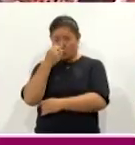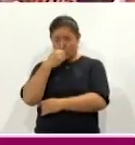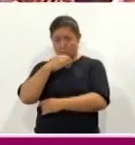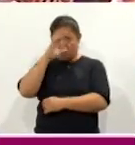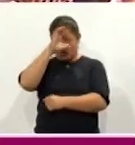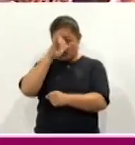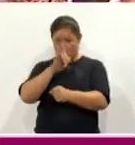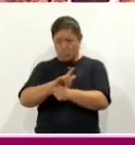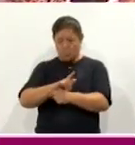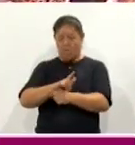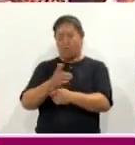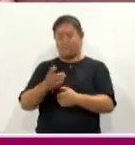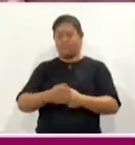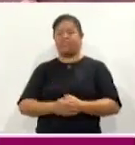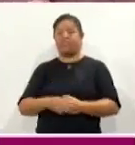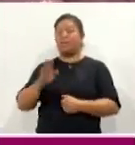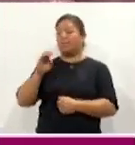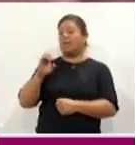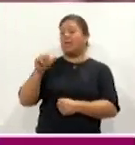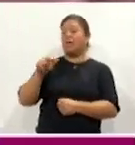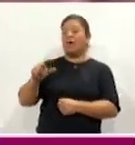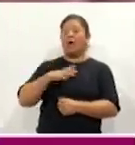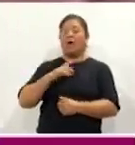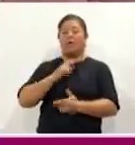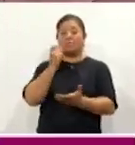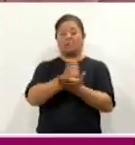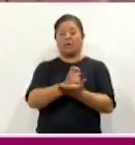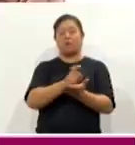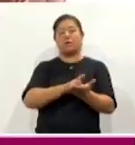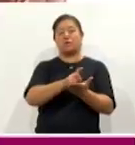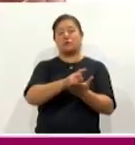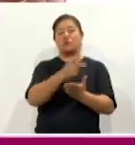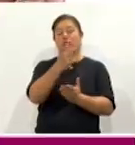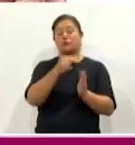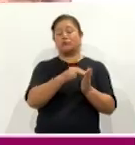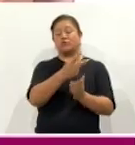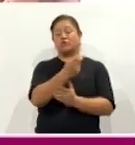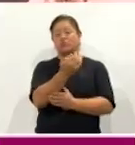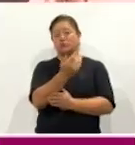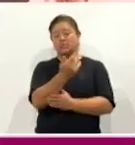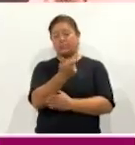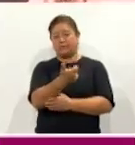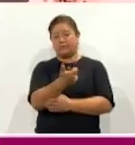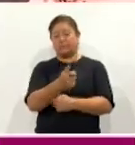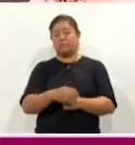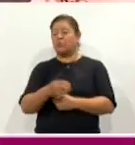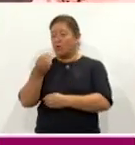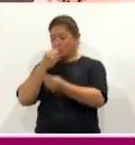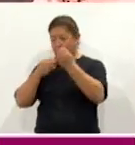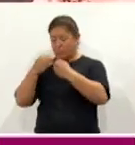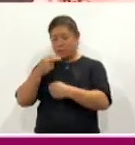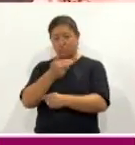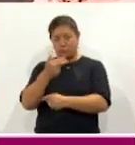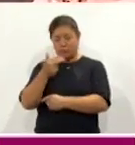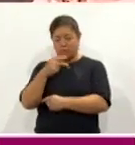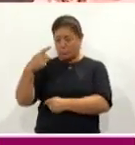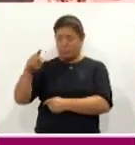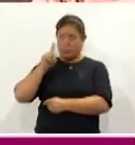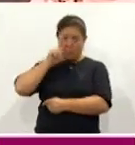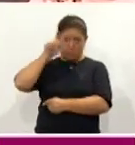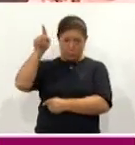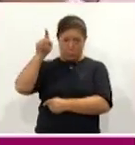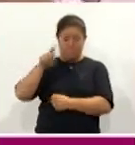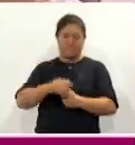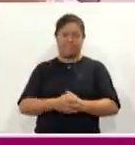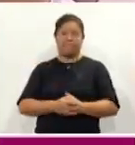La beca de movilidad internacional consiste en un pago de derecho por la cantidad de 2.250 pesos, alimentación o hospedaje durante su estancia en el